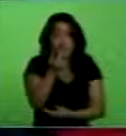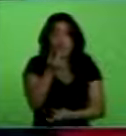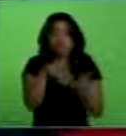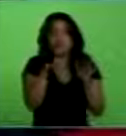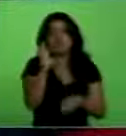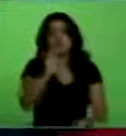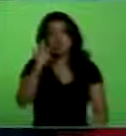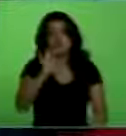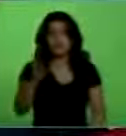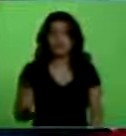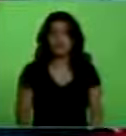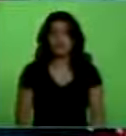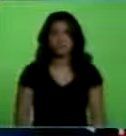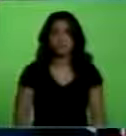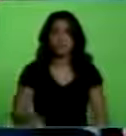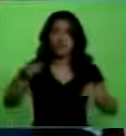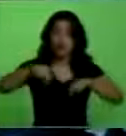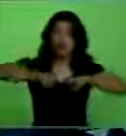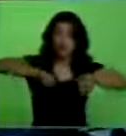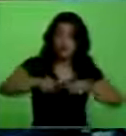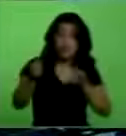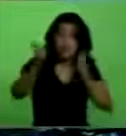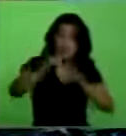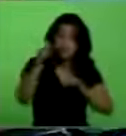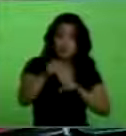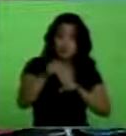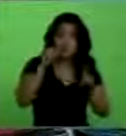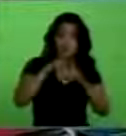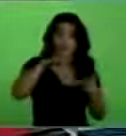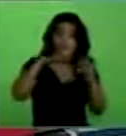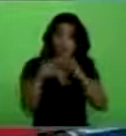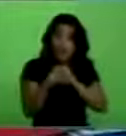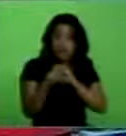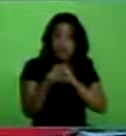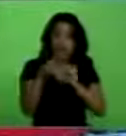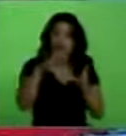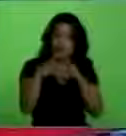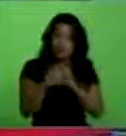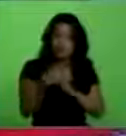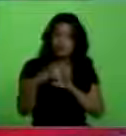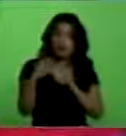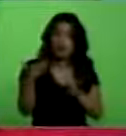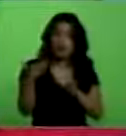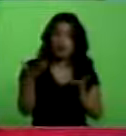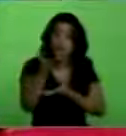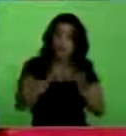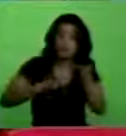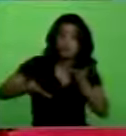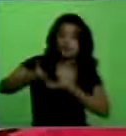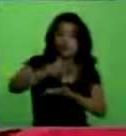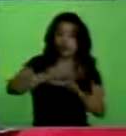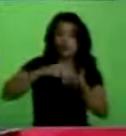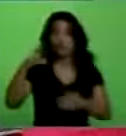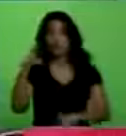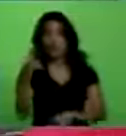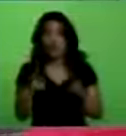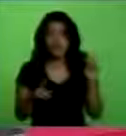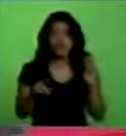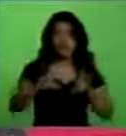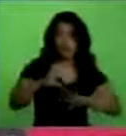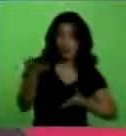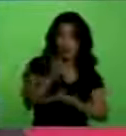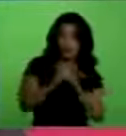Con esto que estamos firmando, de una adecuación del convenio de cooperación Uruguay-Venezuela,